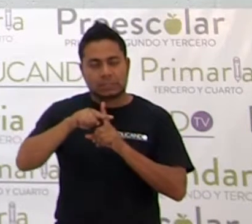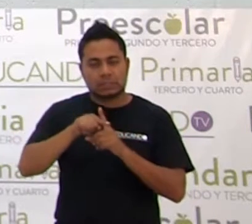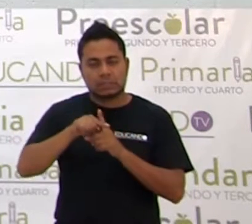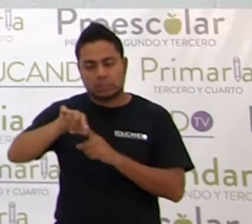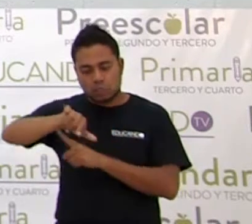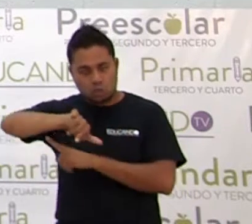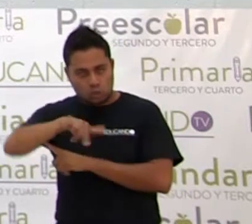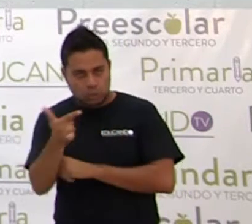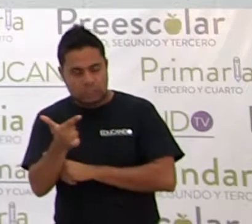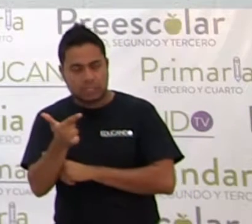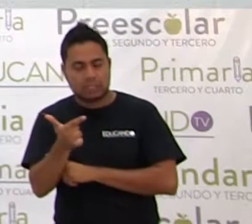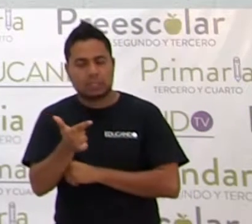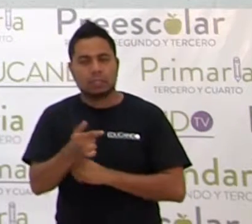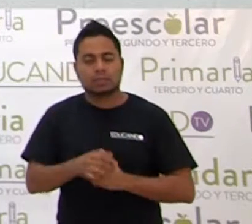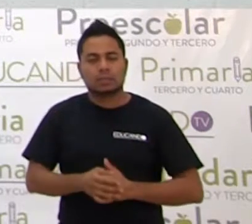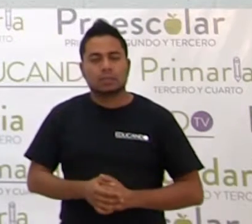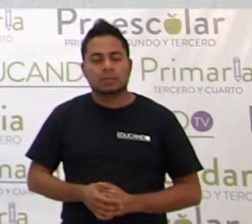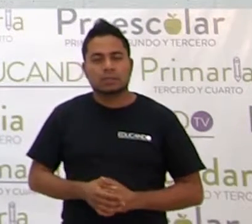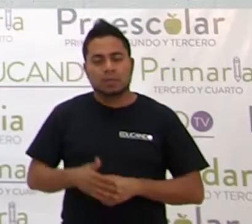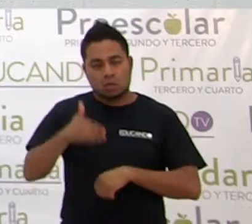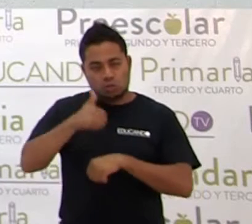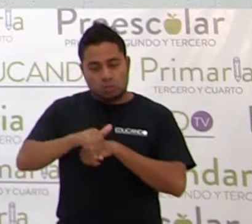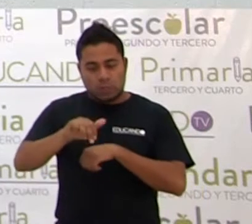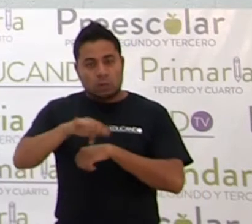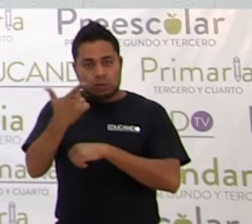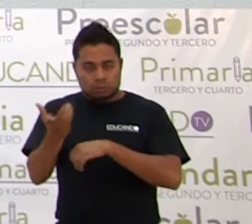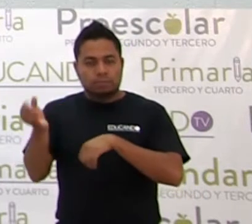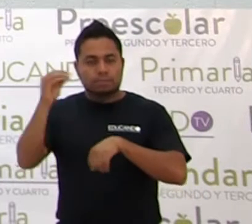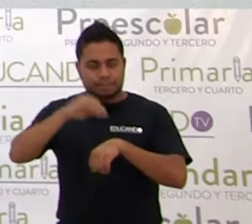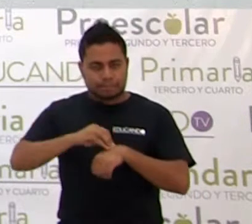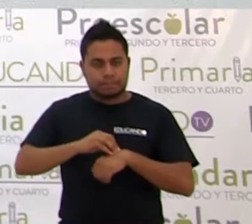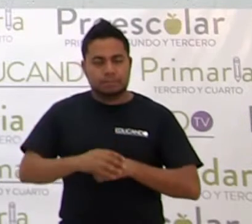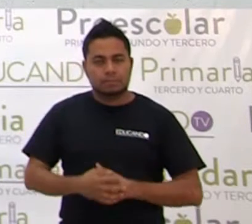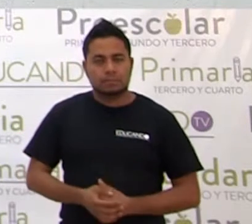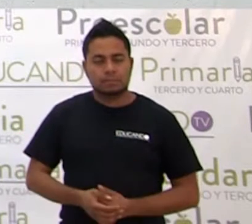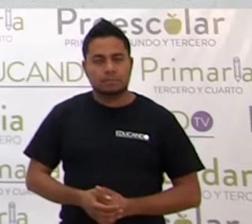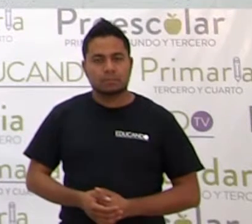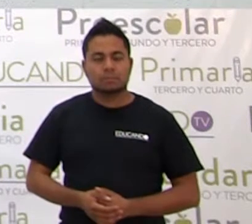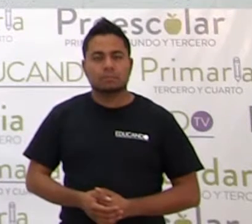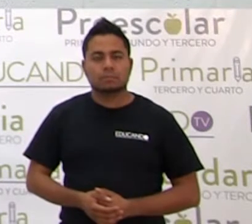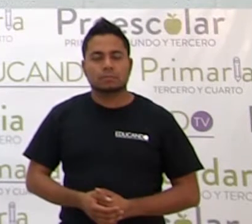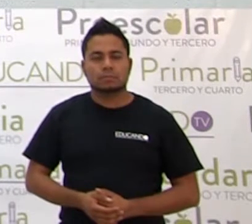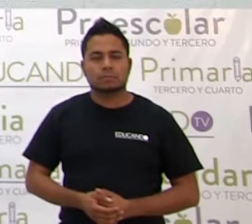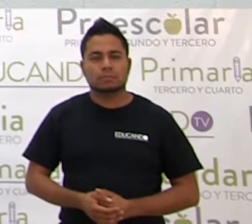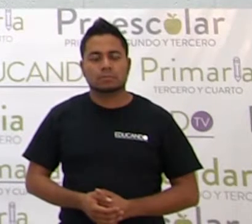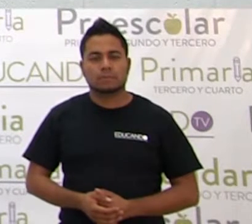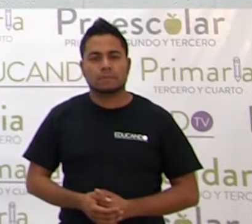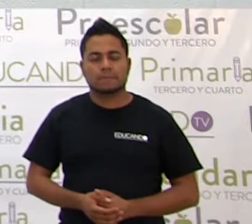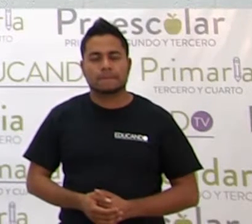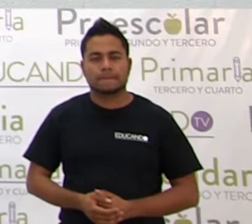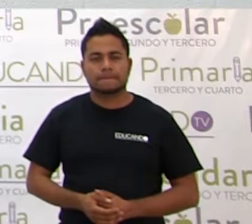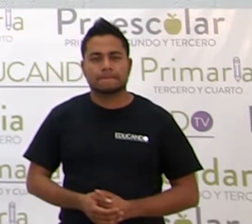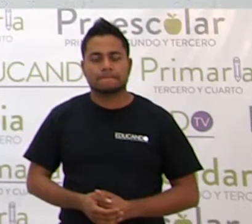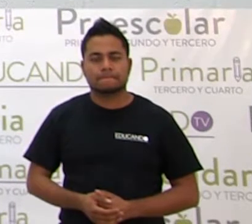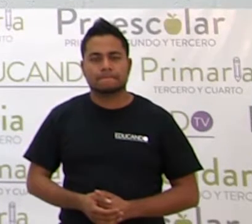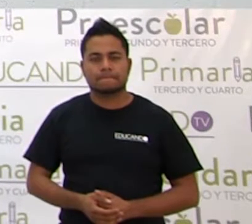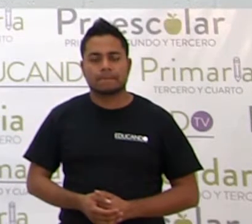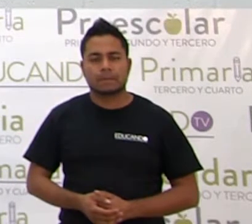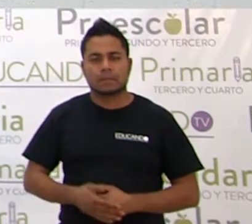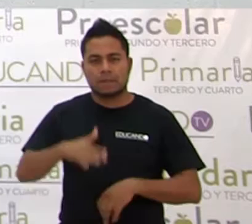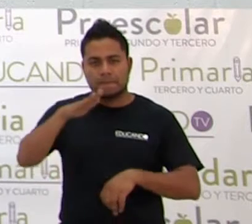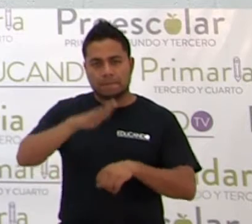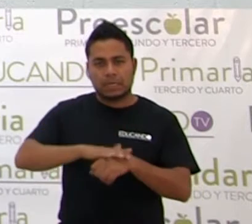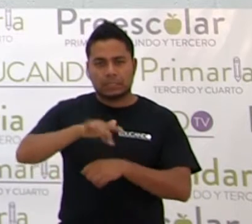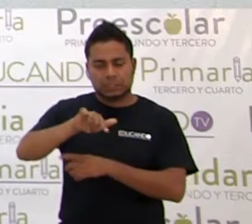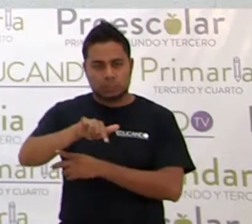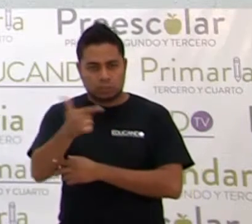12, ¿sí? El número 12, ponemos el número 12, más 12,